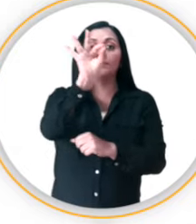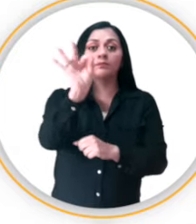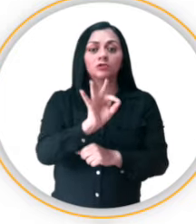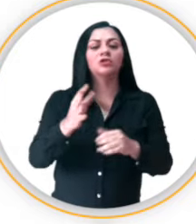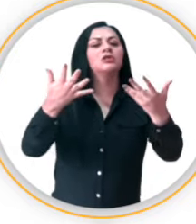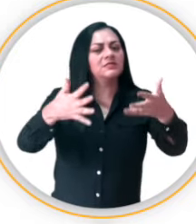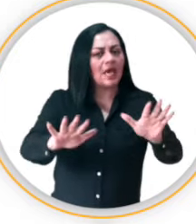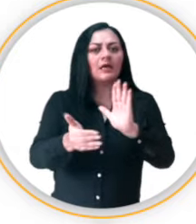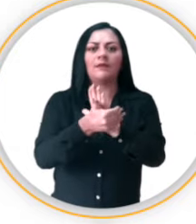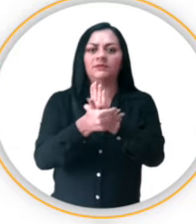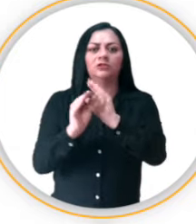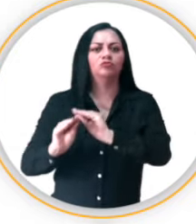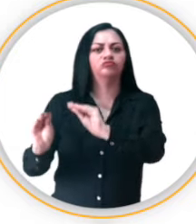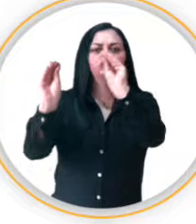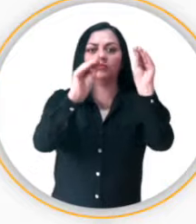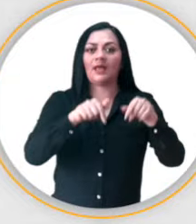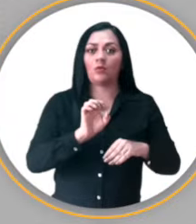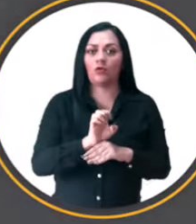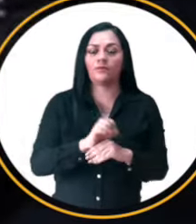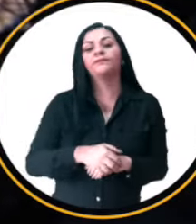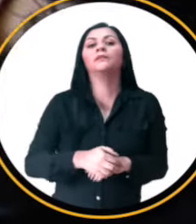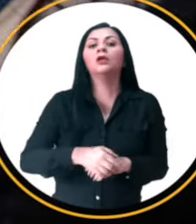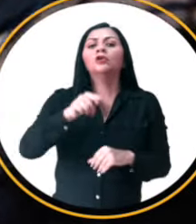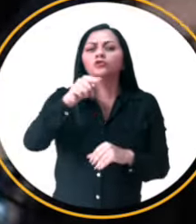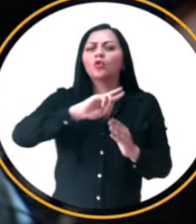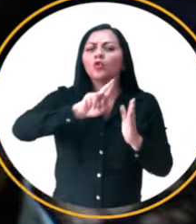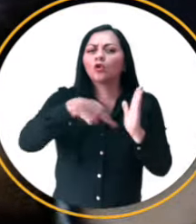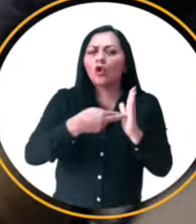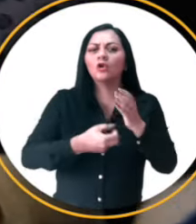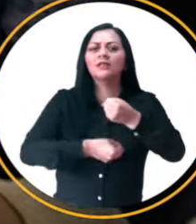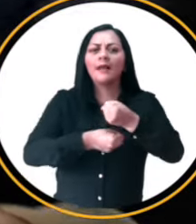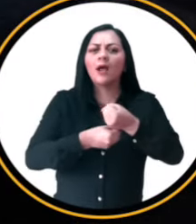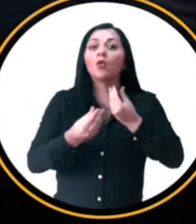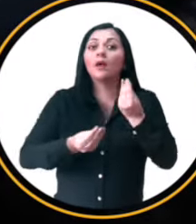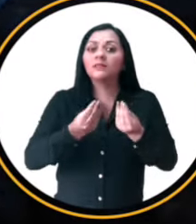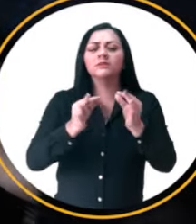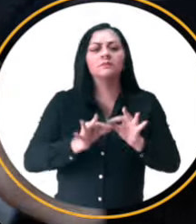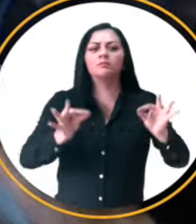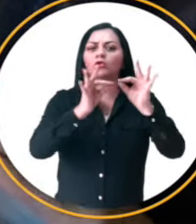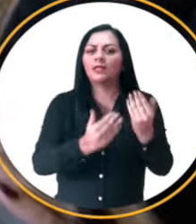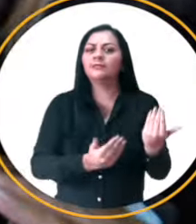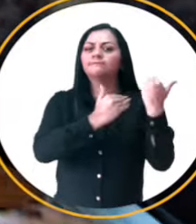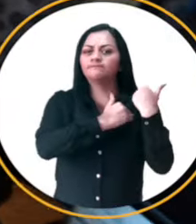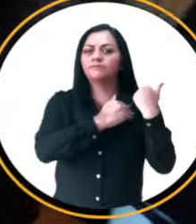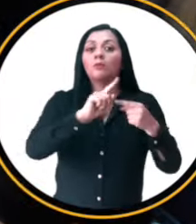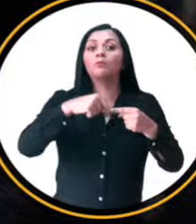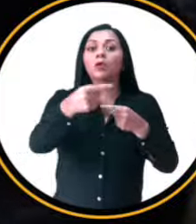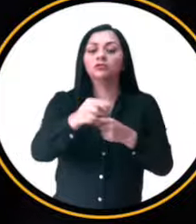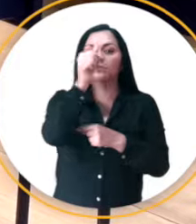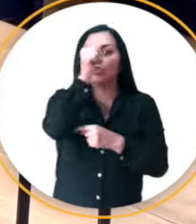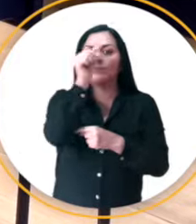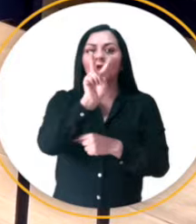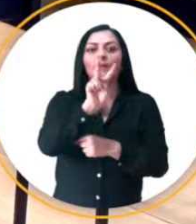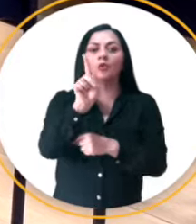% se han capacitado a escala nacional. Su rol protagónico es trascendental para el desarrollo del proceso electoral del próximo domingo 21